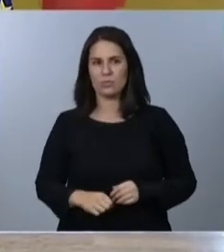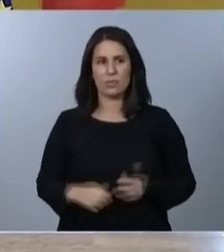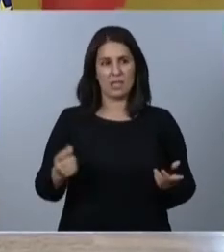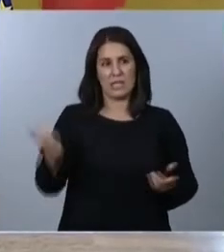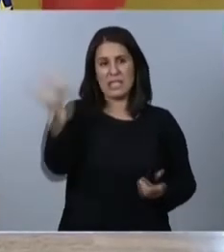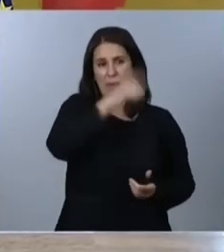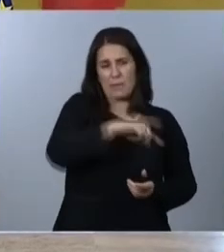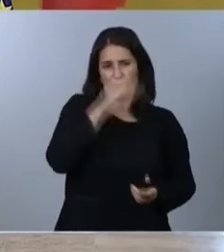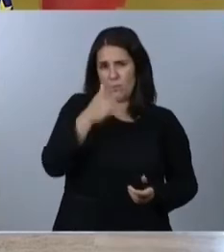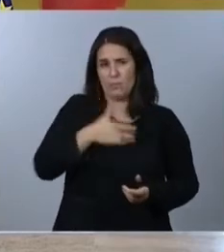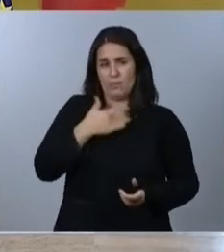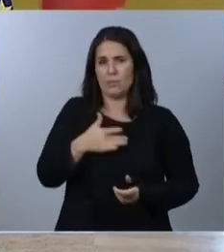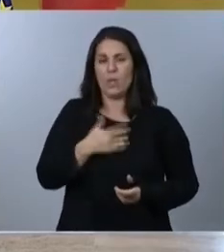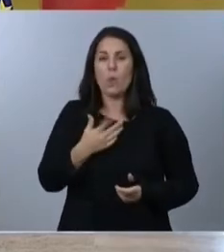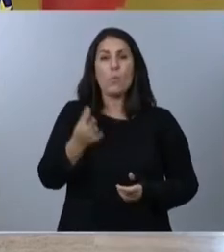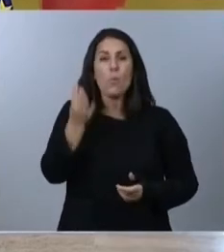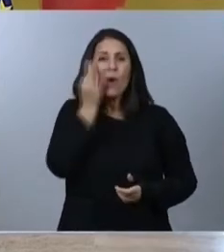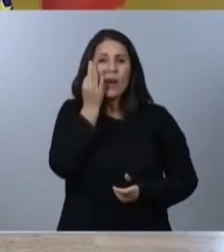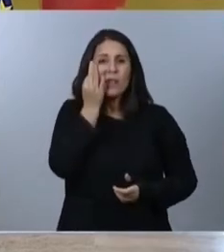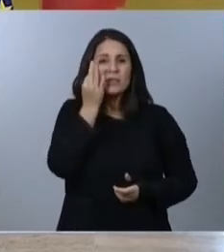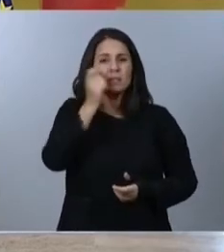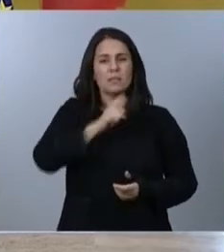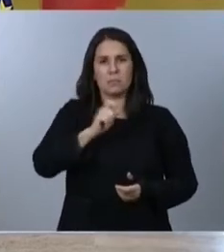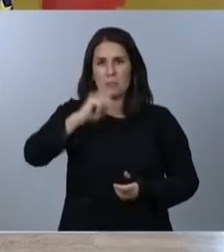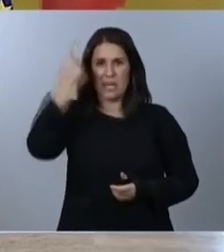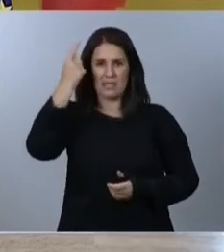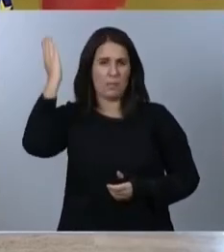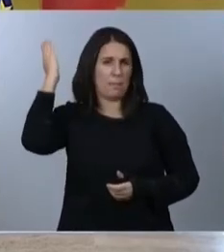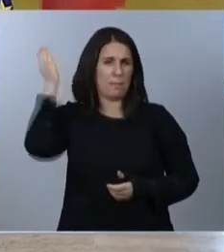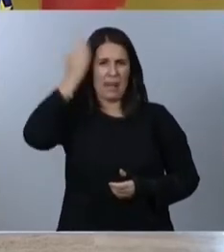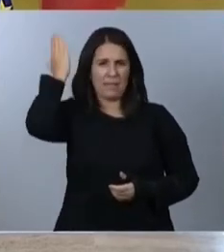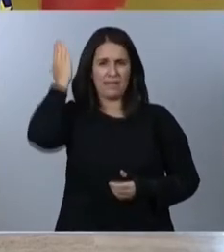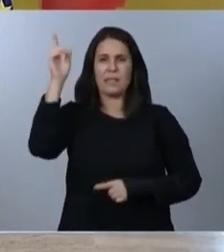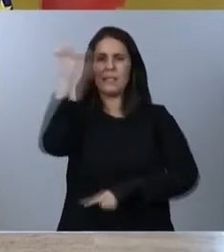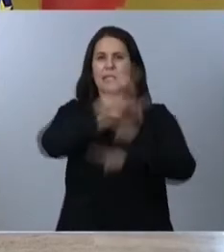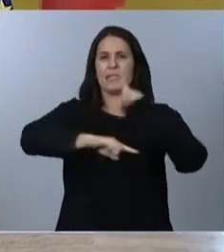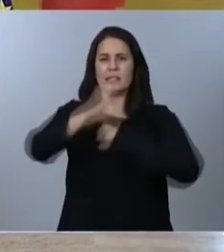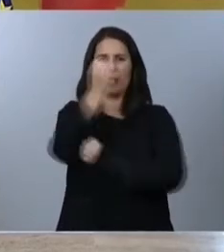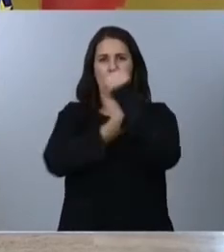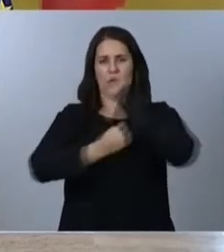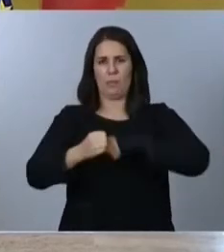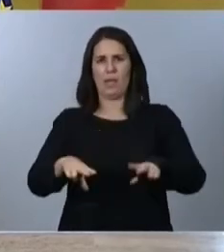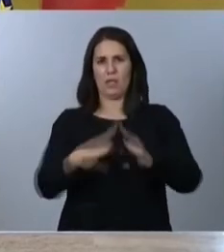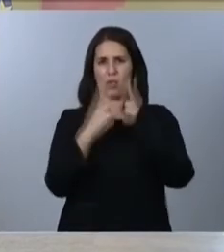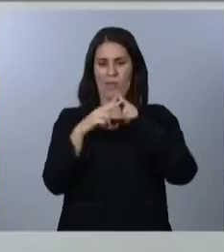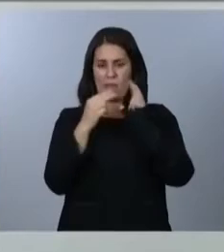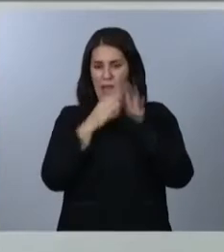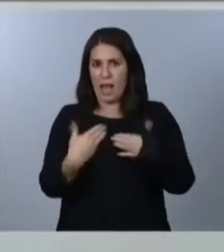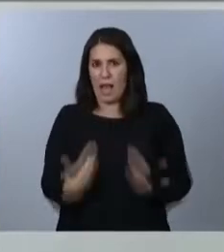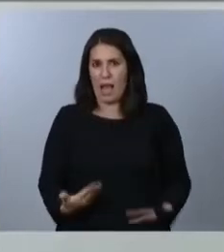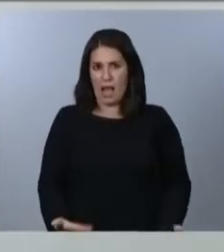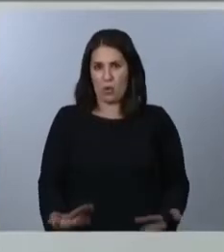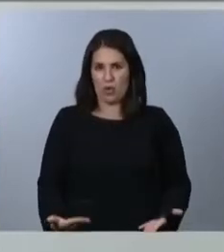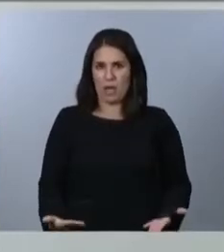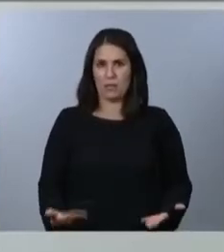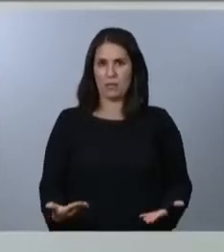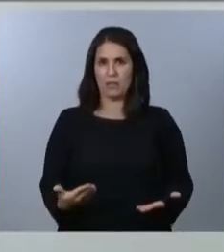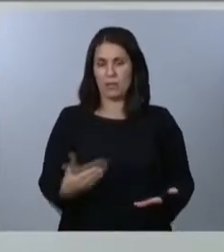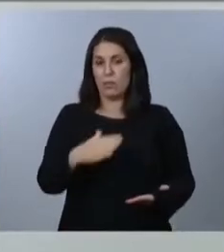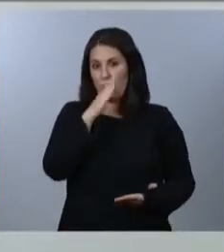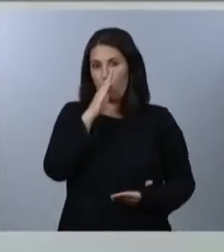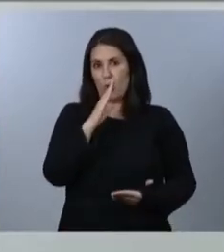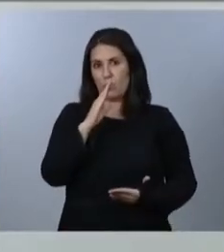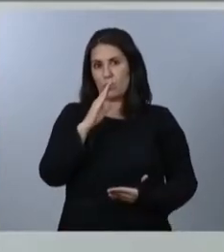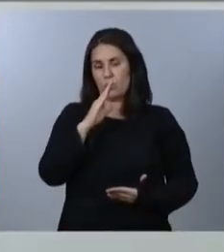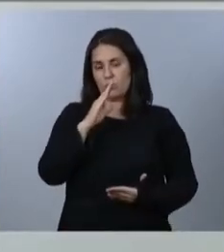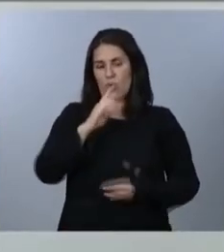vuelven a ser las principales damnificadas de una crisis económica y social, como es la derivada como consecuencia de la pandemia del COVID.